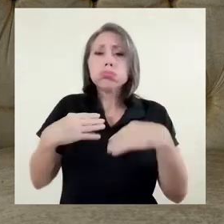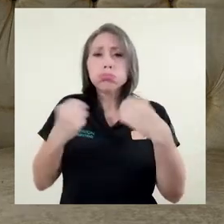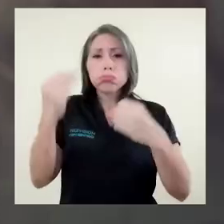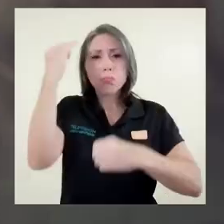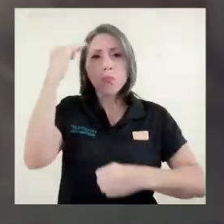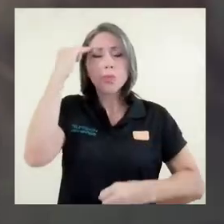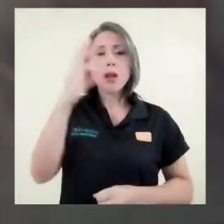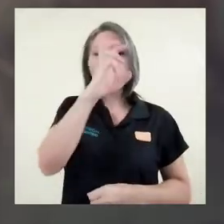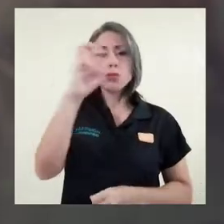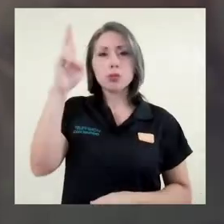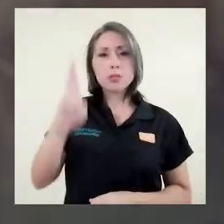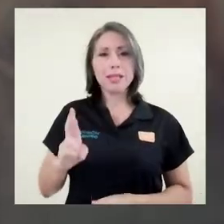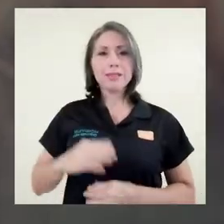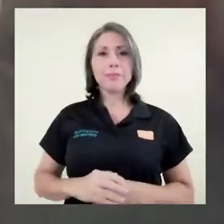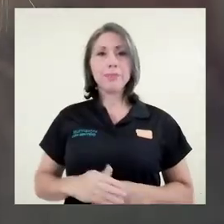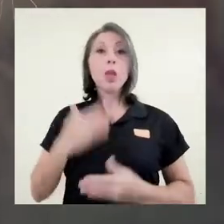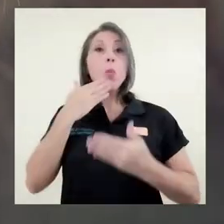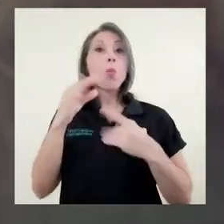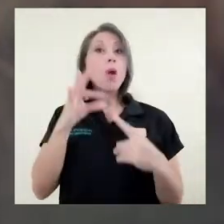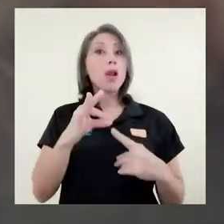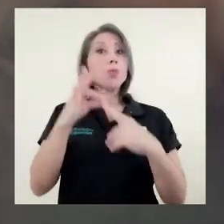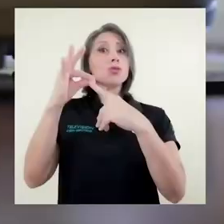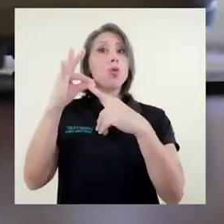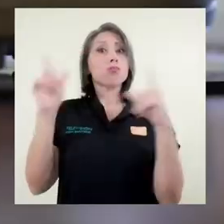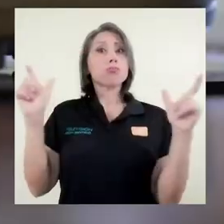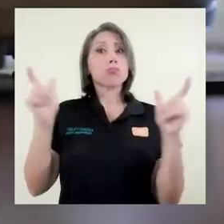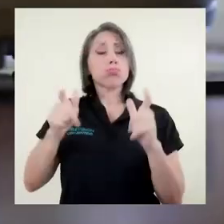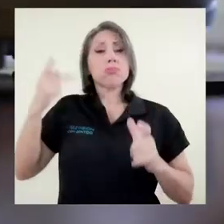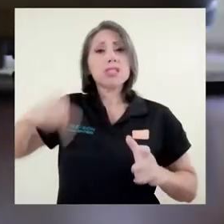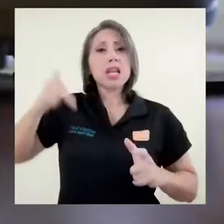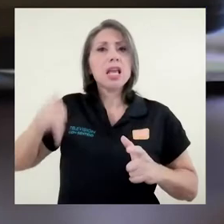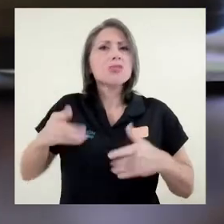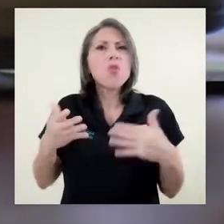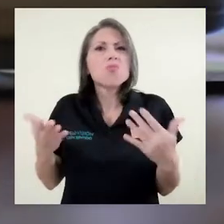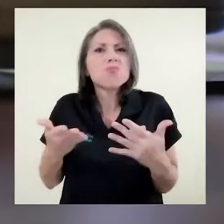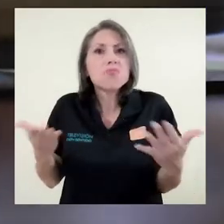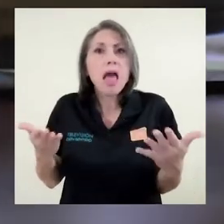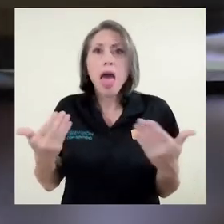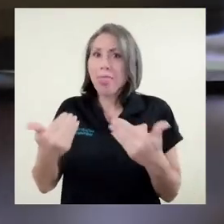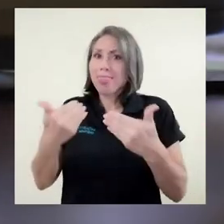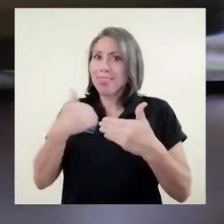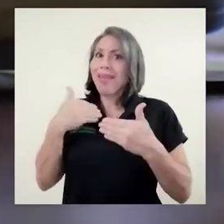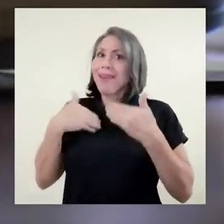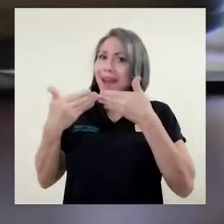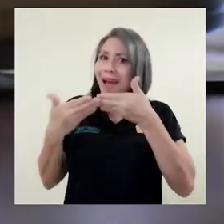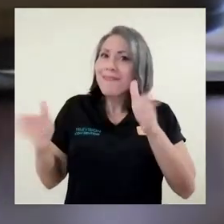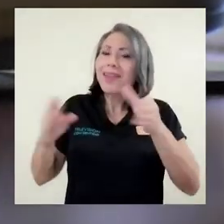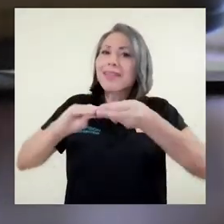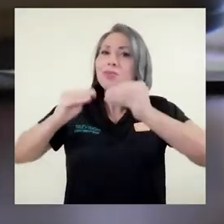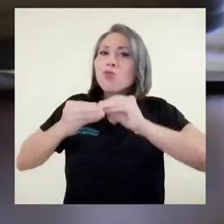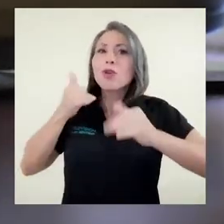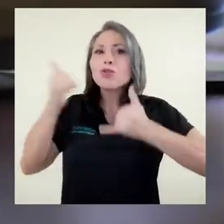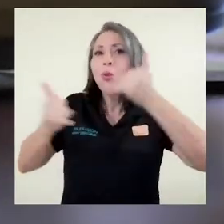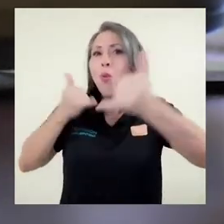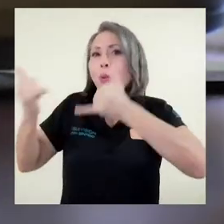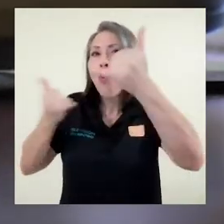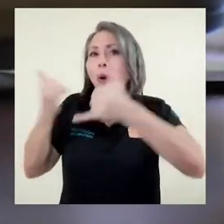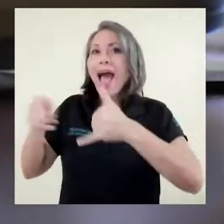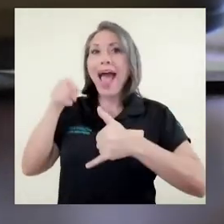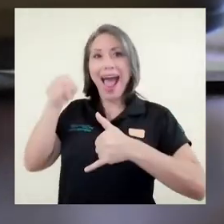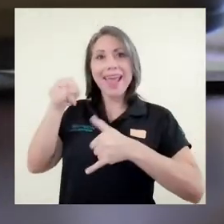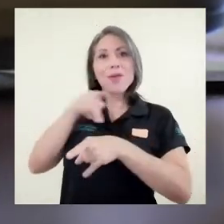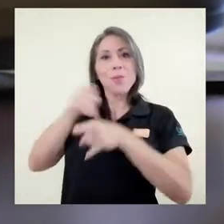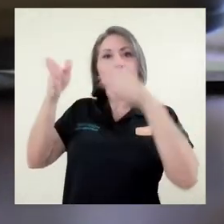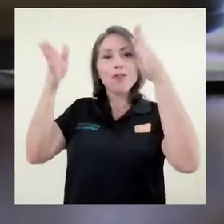Una buena opción para reducir el riesgo podría ser habilitar líneas de atención en el que haya profesionales